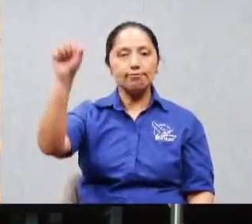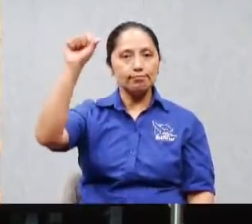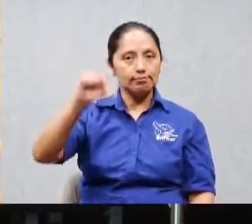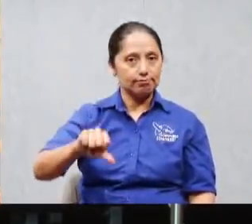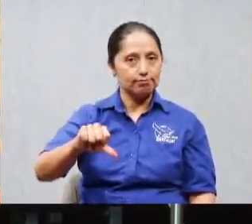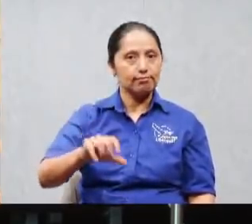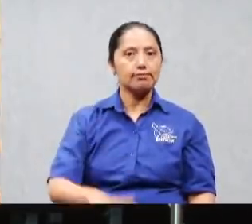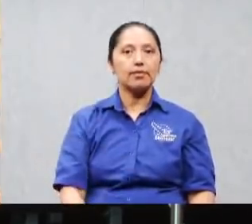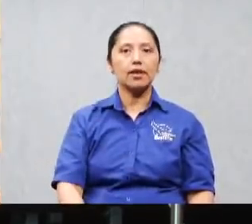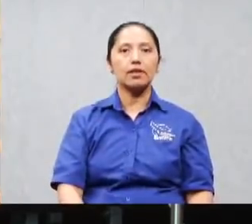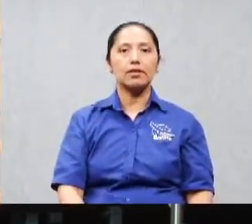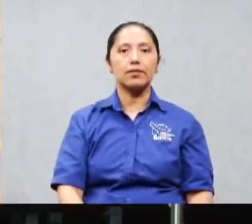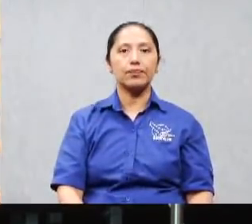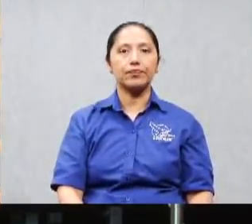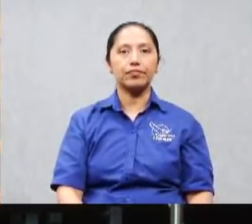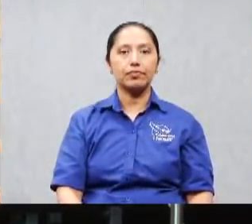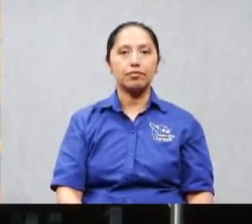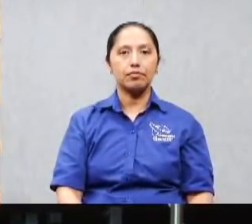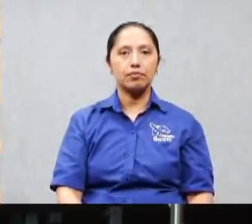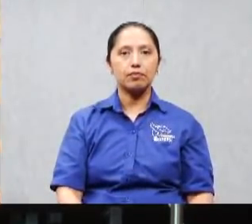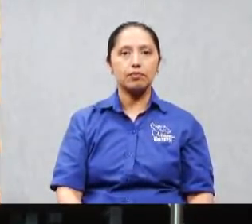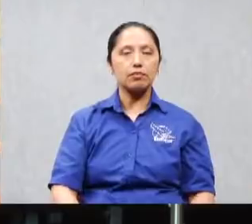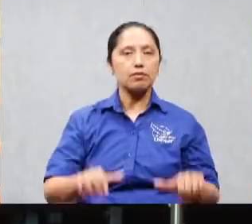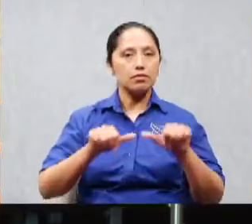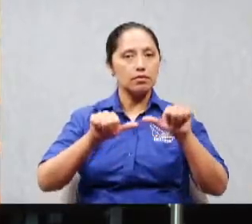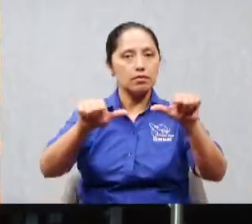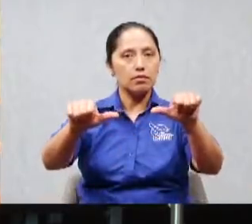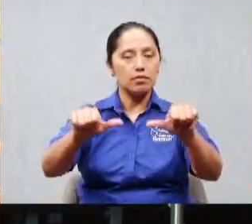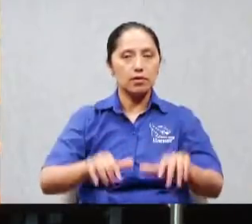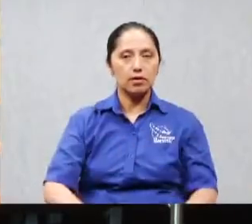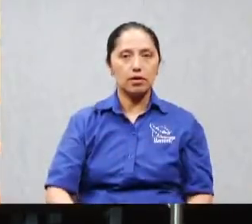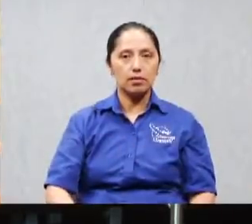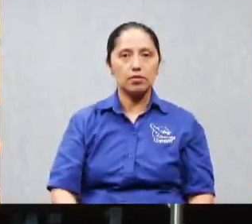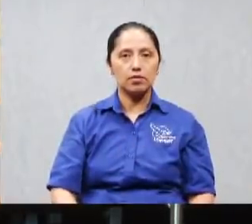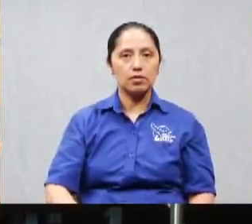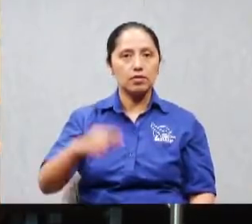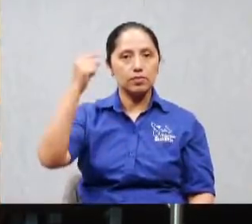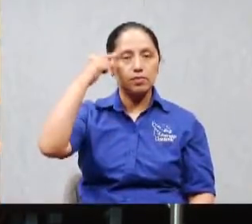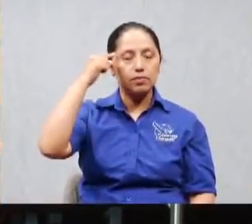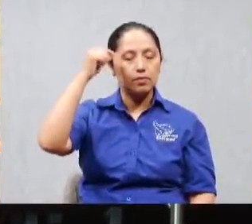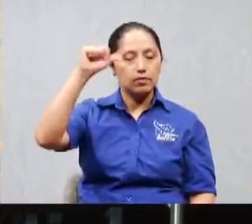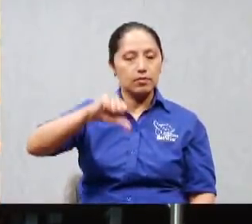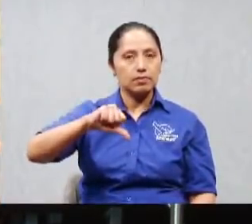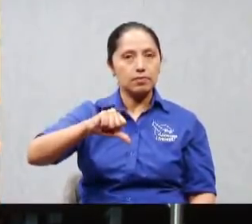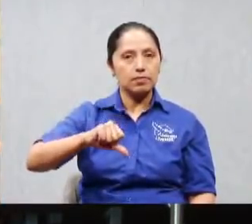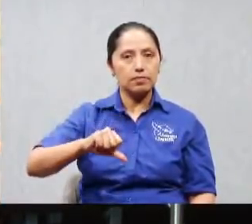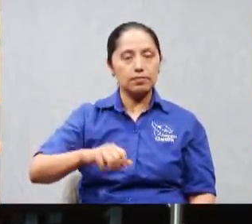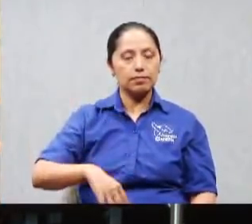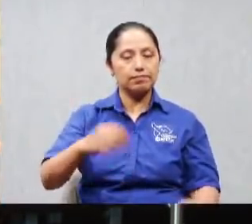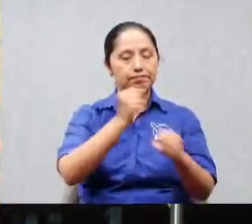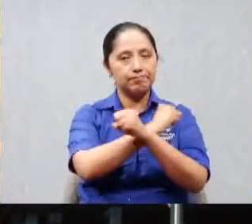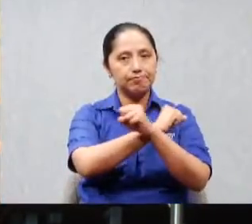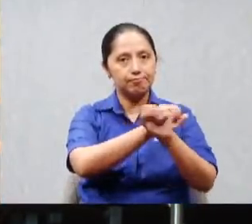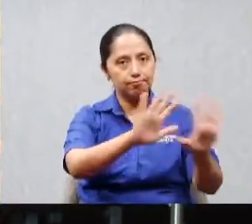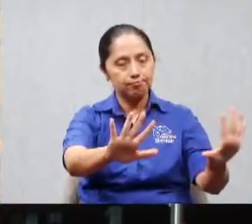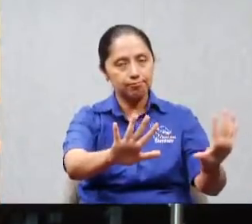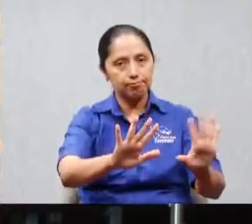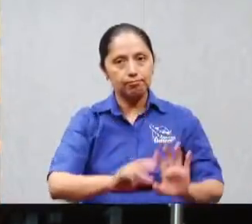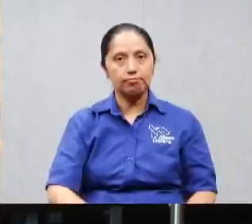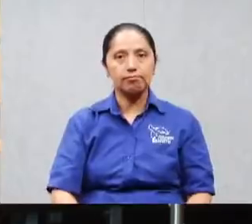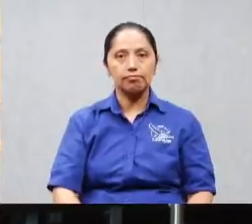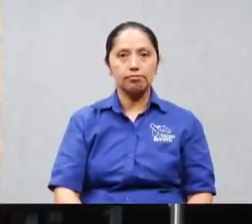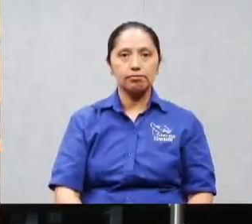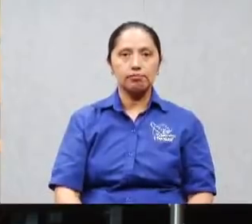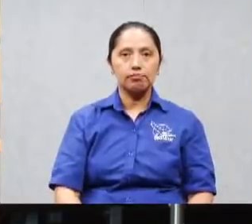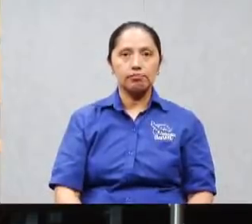bueno sigamos pues a derribar pensamientos pues cuantos pensamientos de todos los